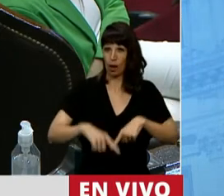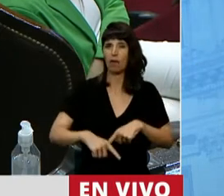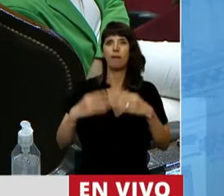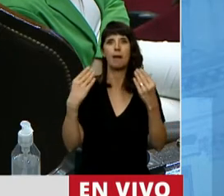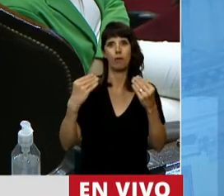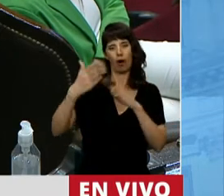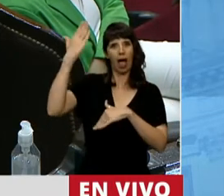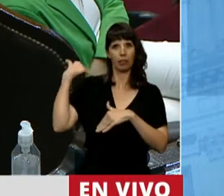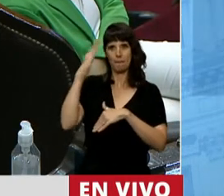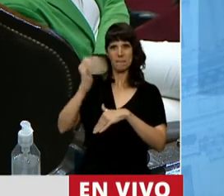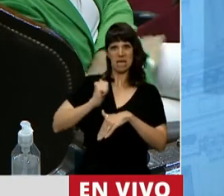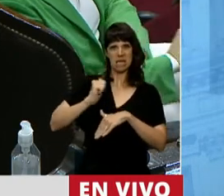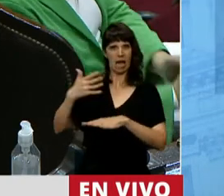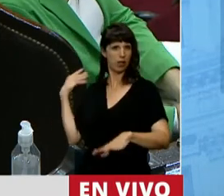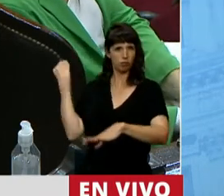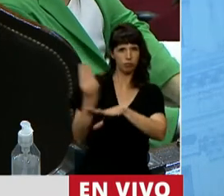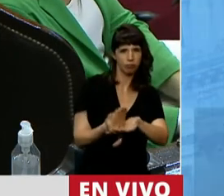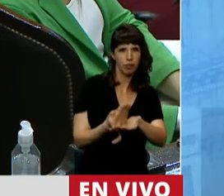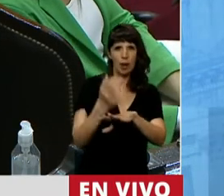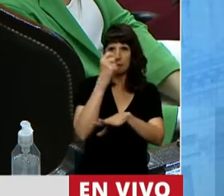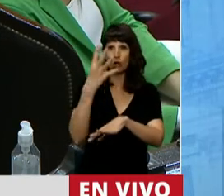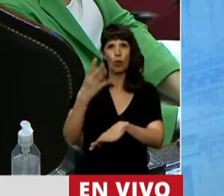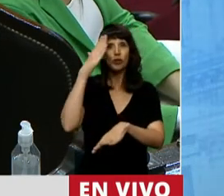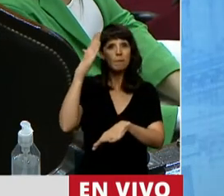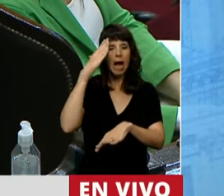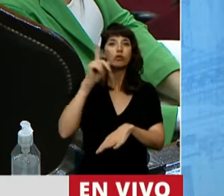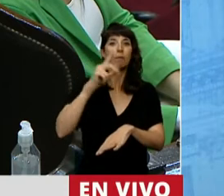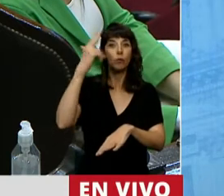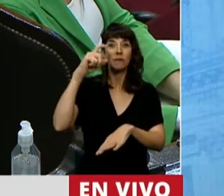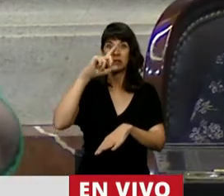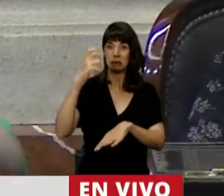dictadura la había cerrado en 24 de marzo de 1976.